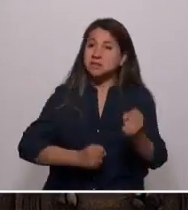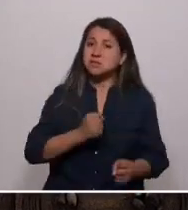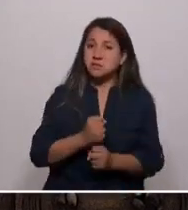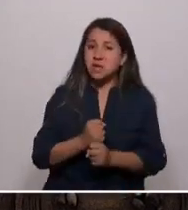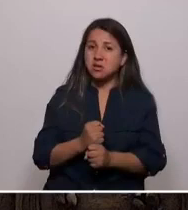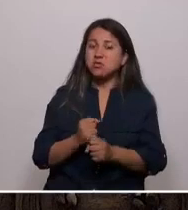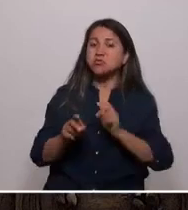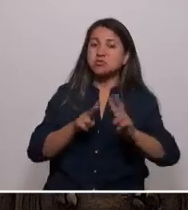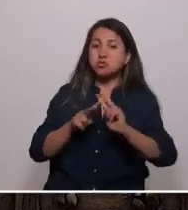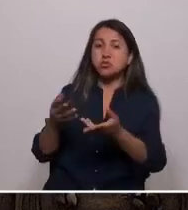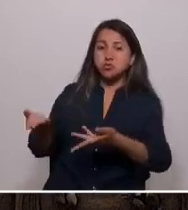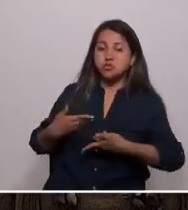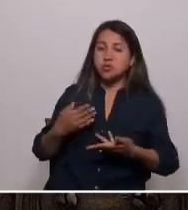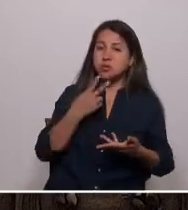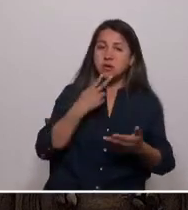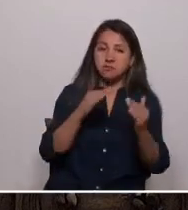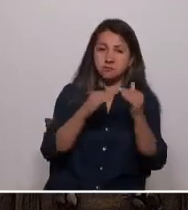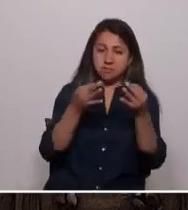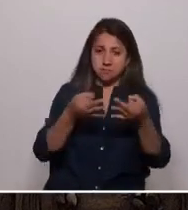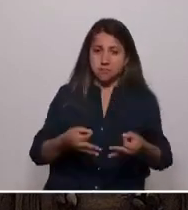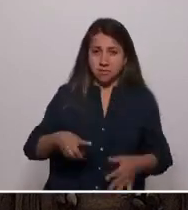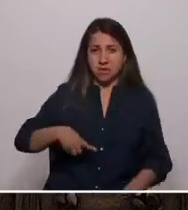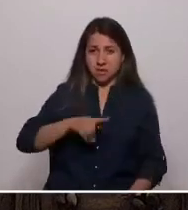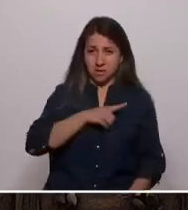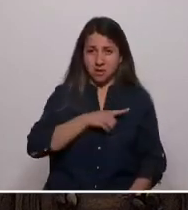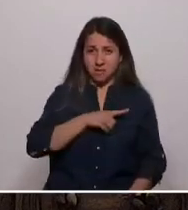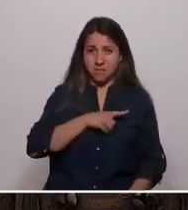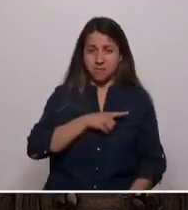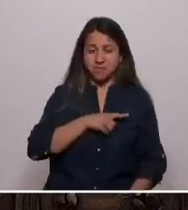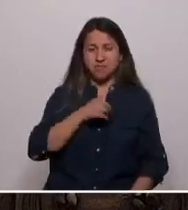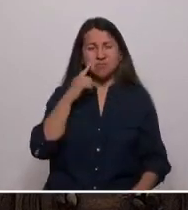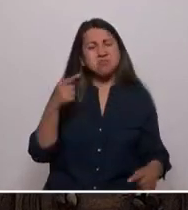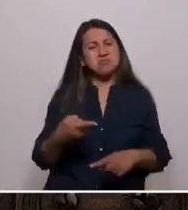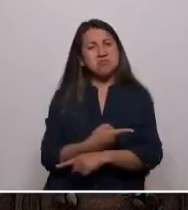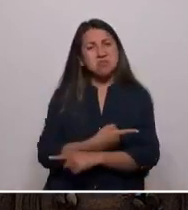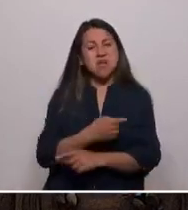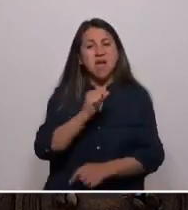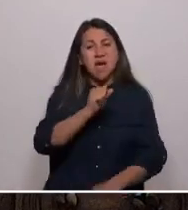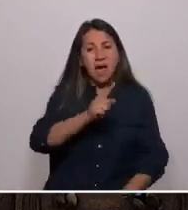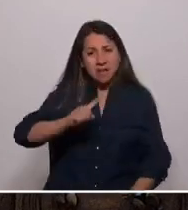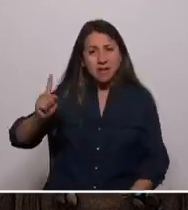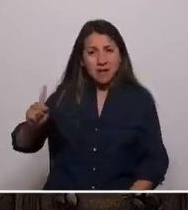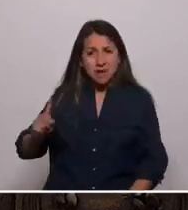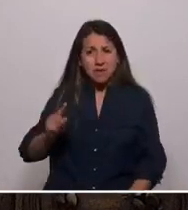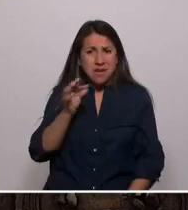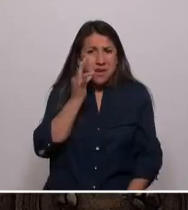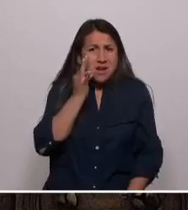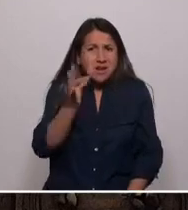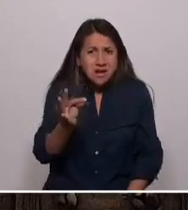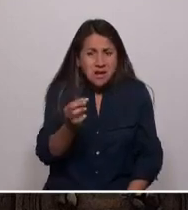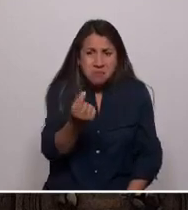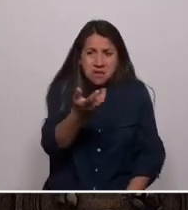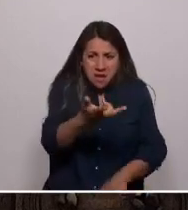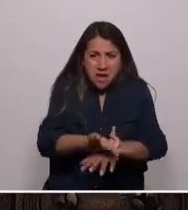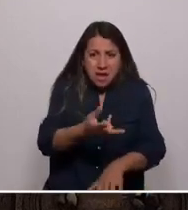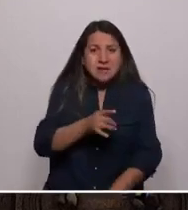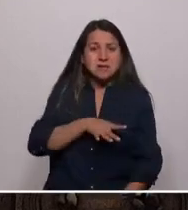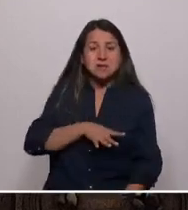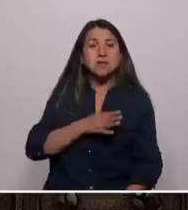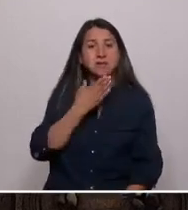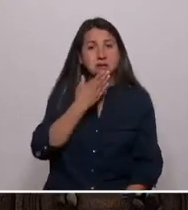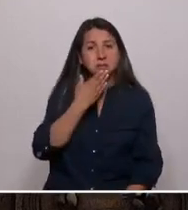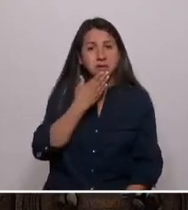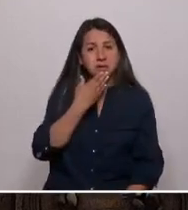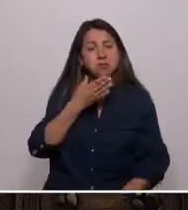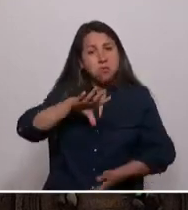una solución habitacional definitiva. Lo paradojal de todo esto es que Atacama es una región rica y Chile es también un país